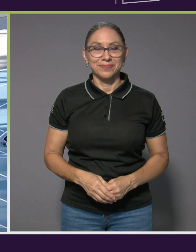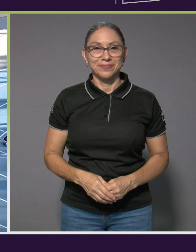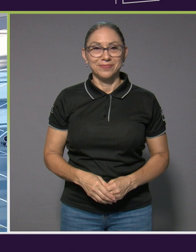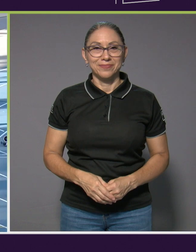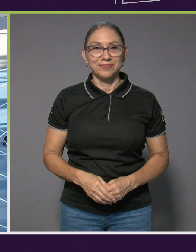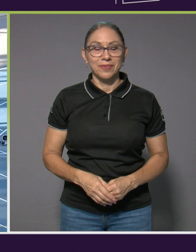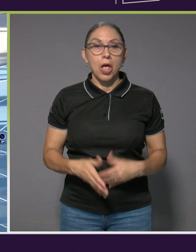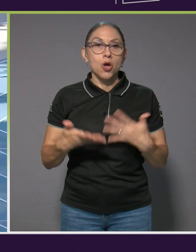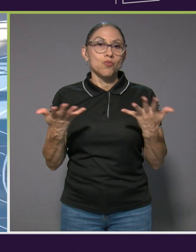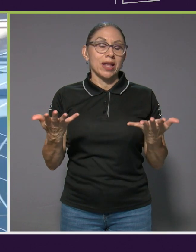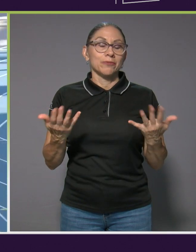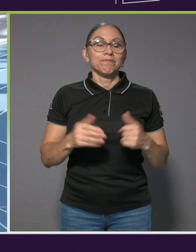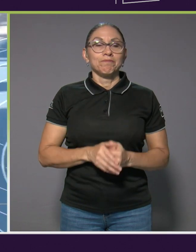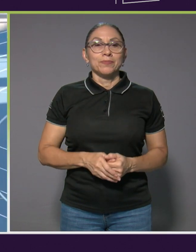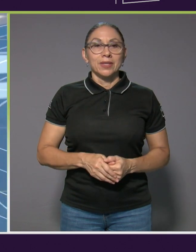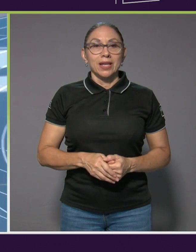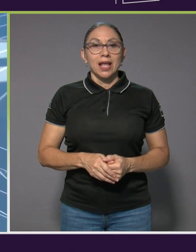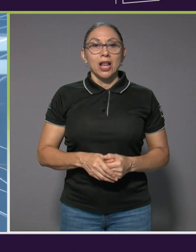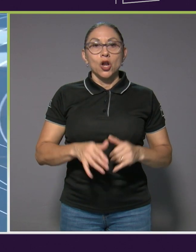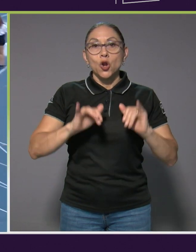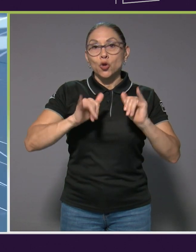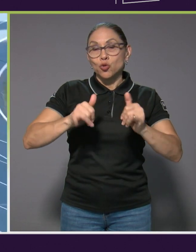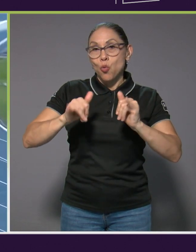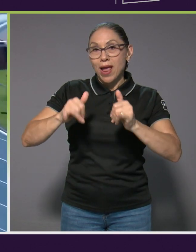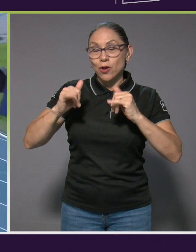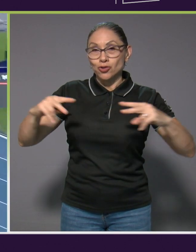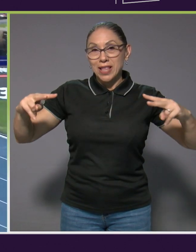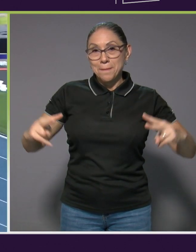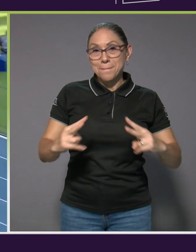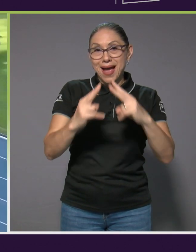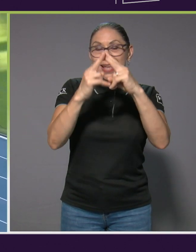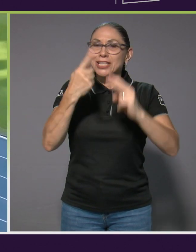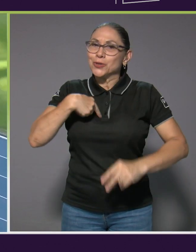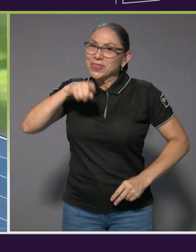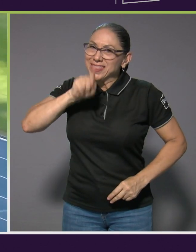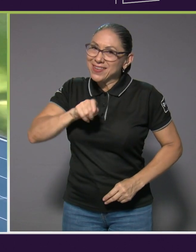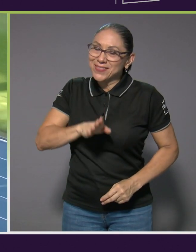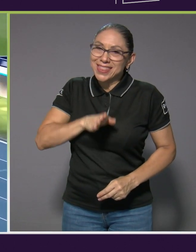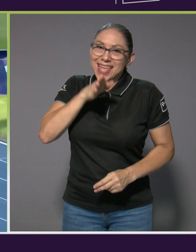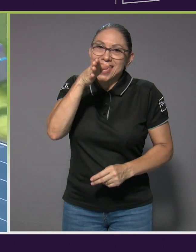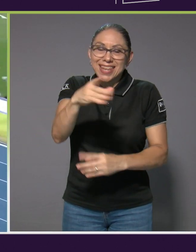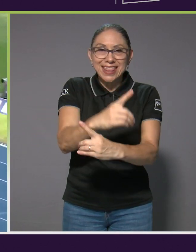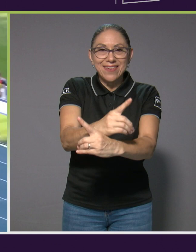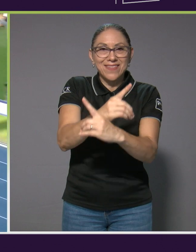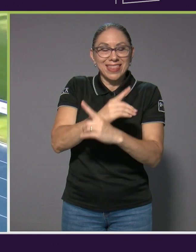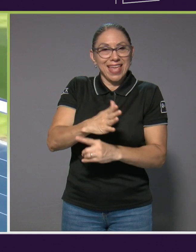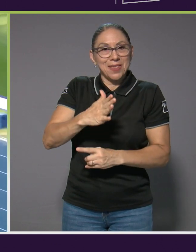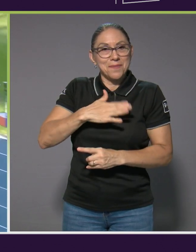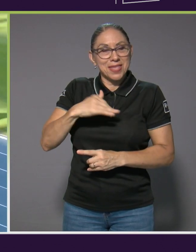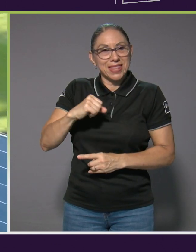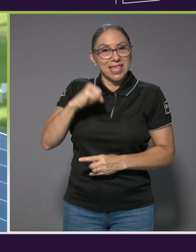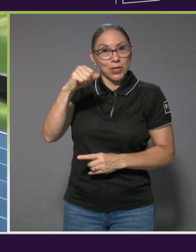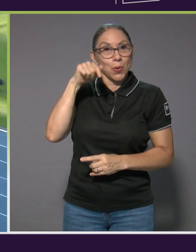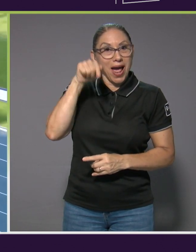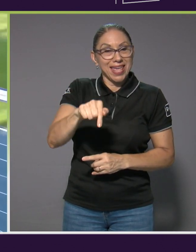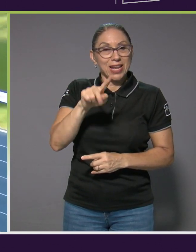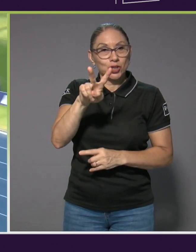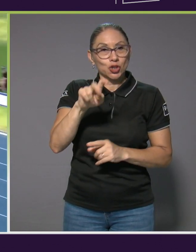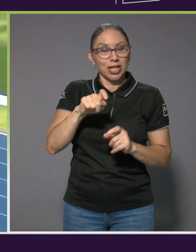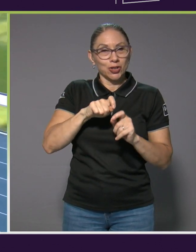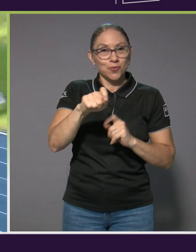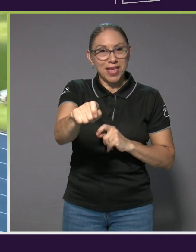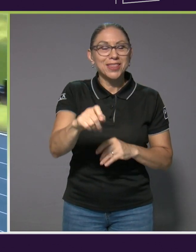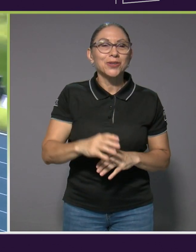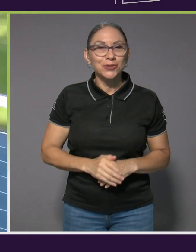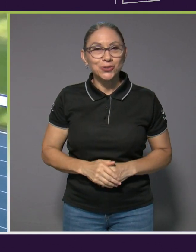Bueno, los Juegos Estén de París, tengo que ir y defender mi título ahí en los 200 metros, es un,